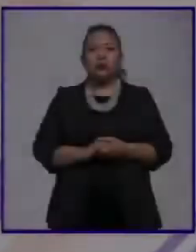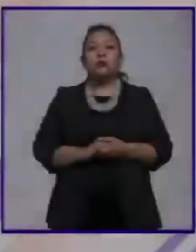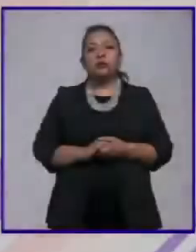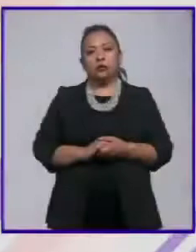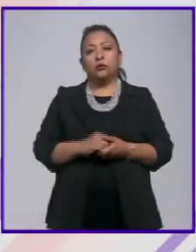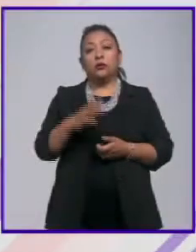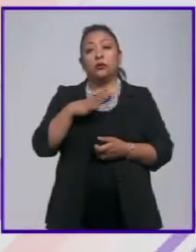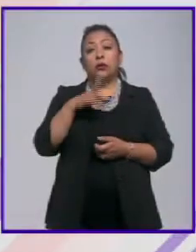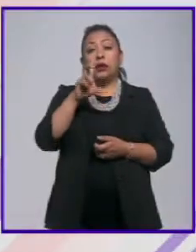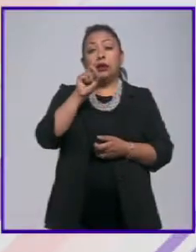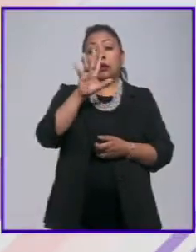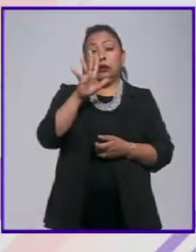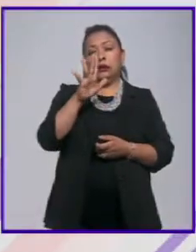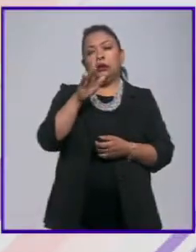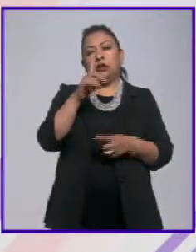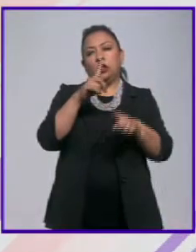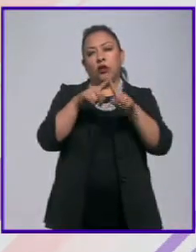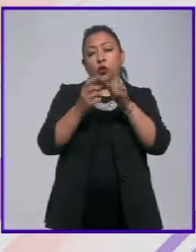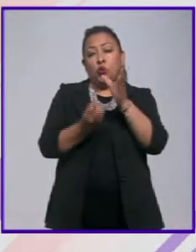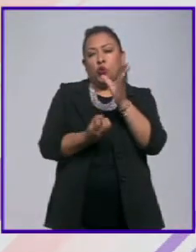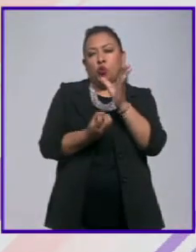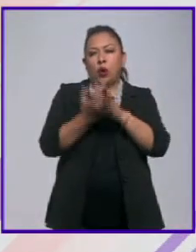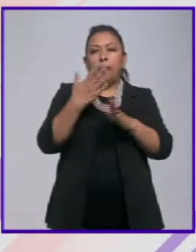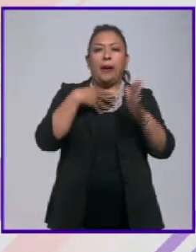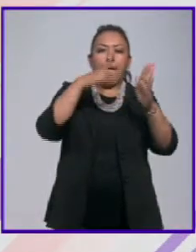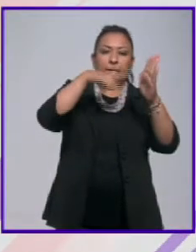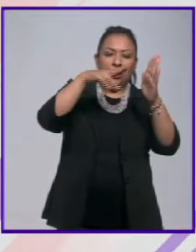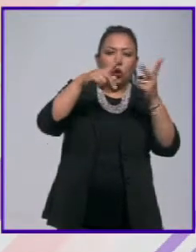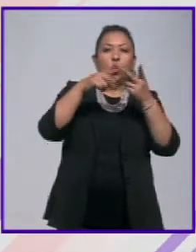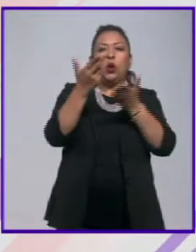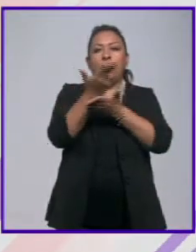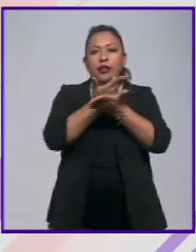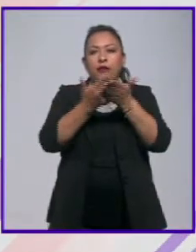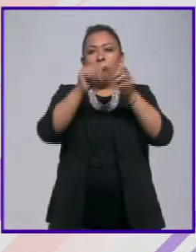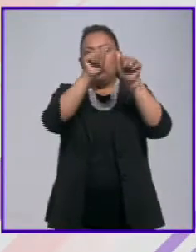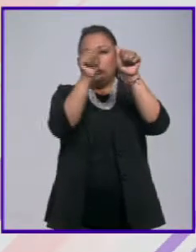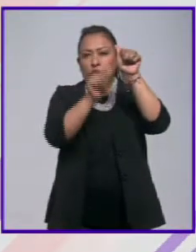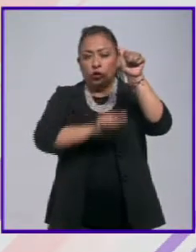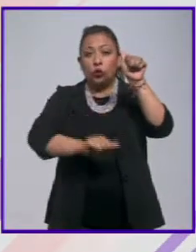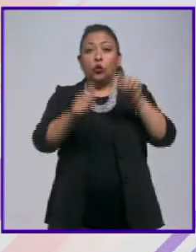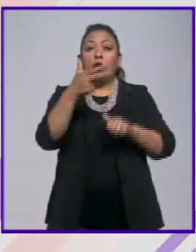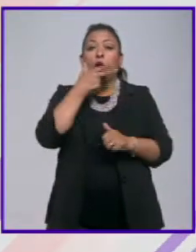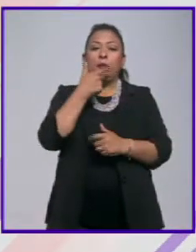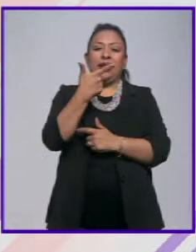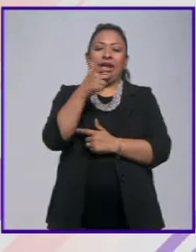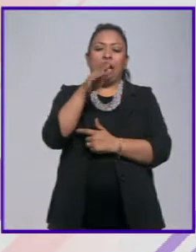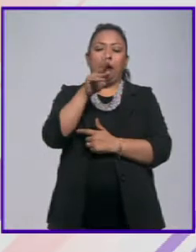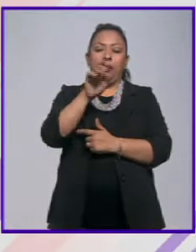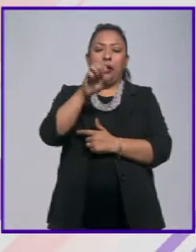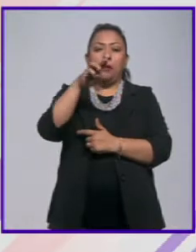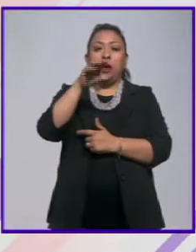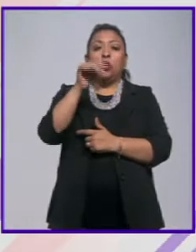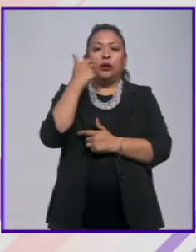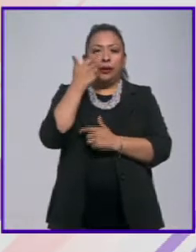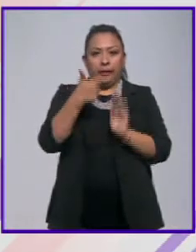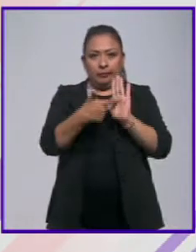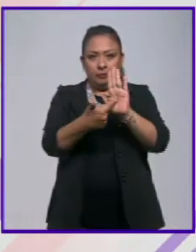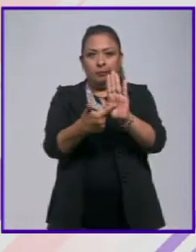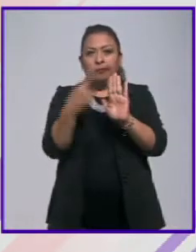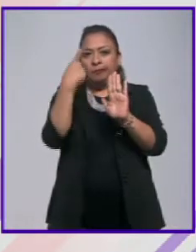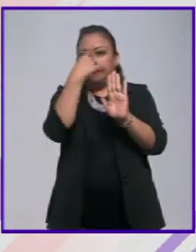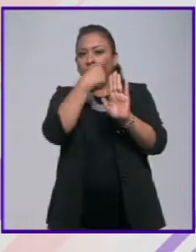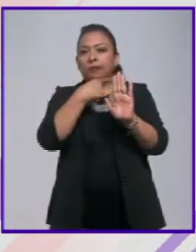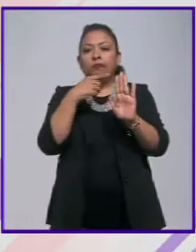mediante 35 obras inéditas entre pintura dibujo escultura Gabriel Macotela busca visibilizar el